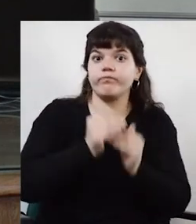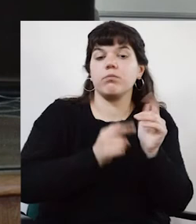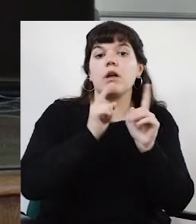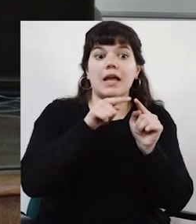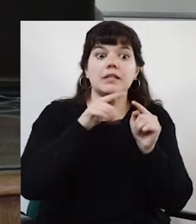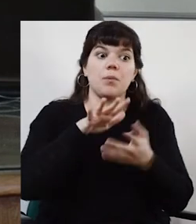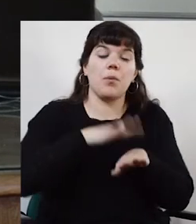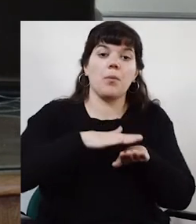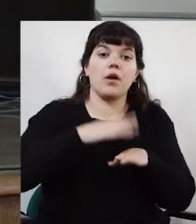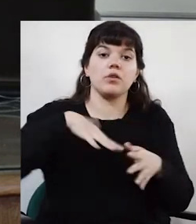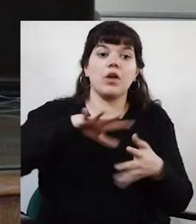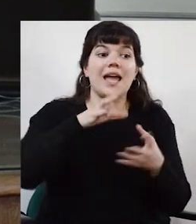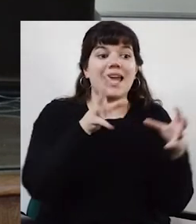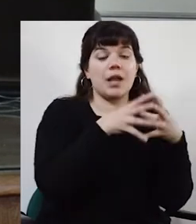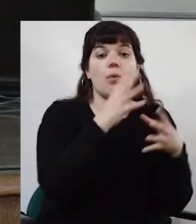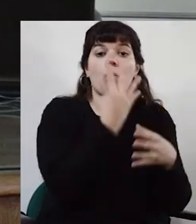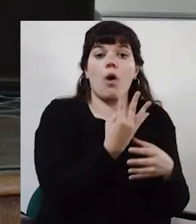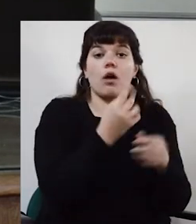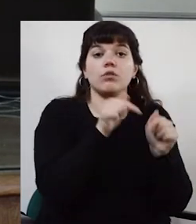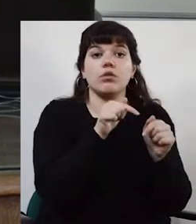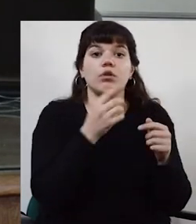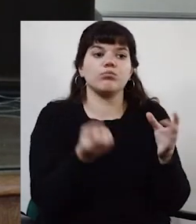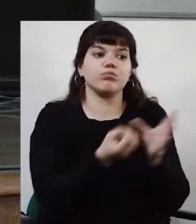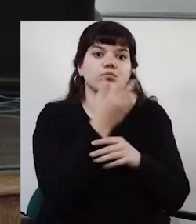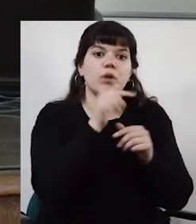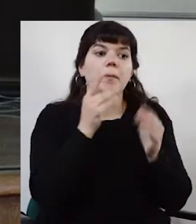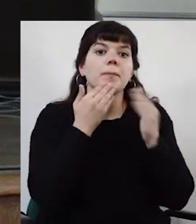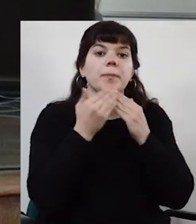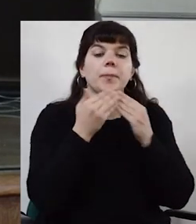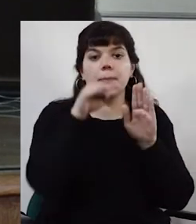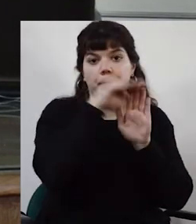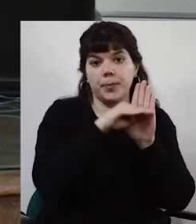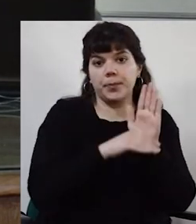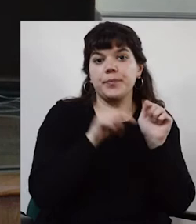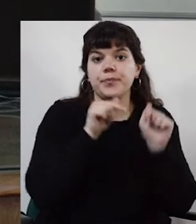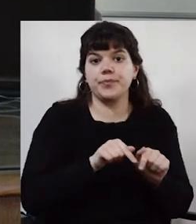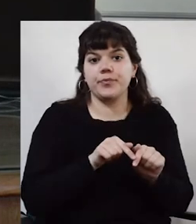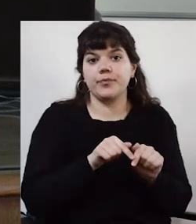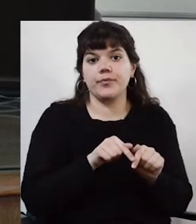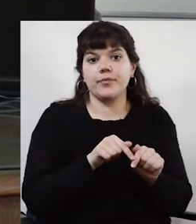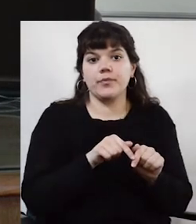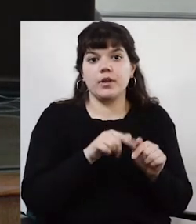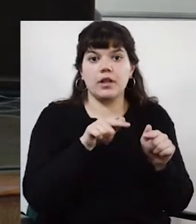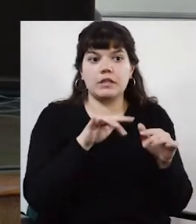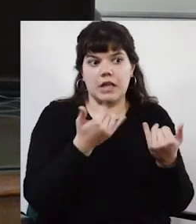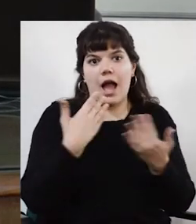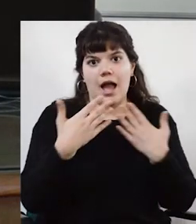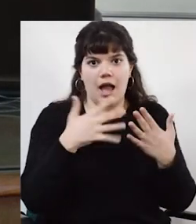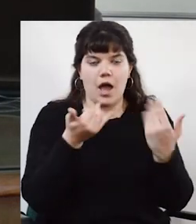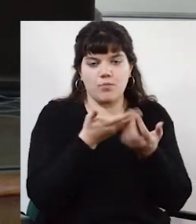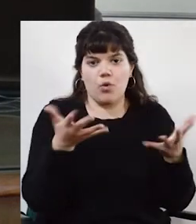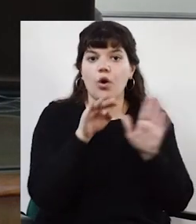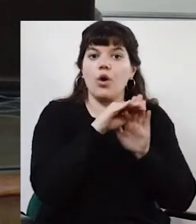marco el equipo número 4 elaboró una serie de preguntas que creo que ustedes también ya cuentan con ellas.